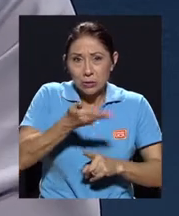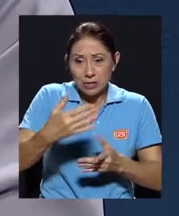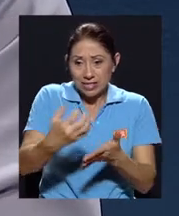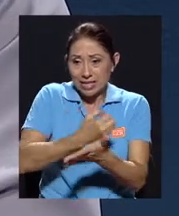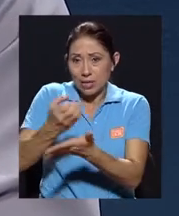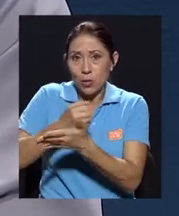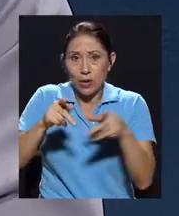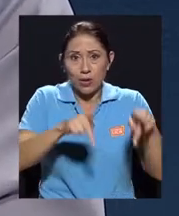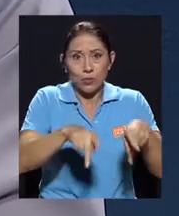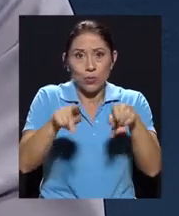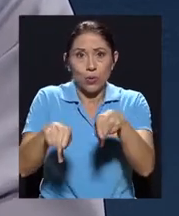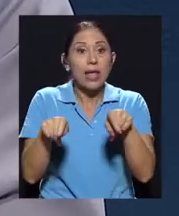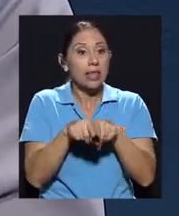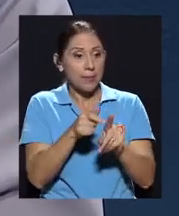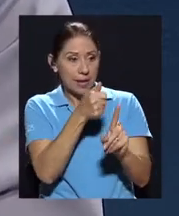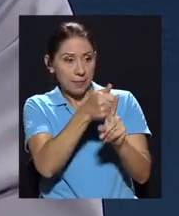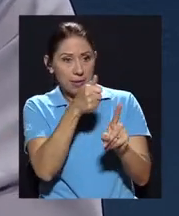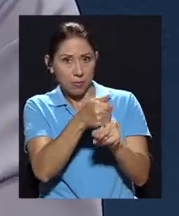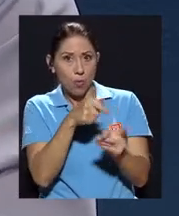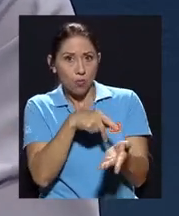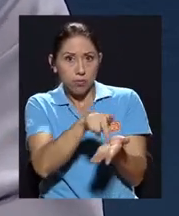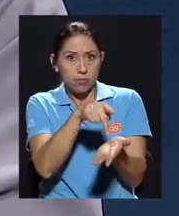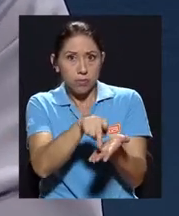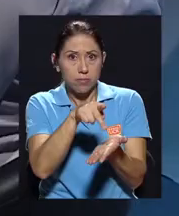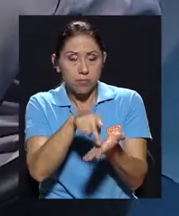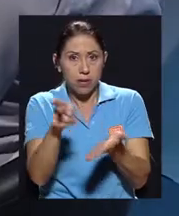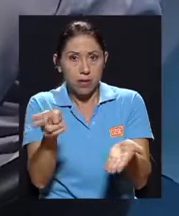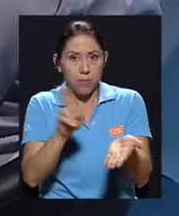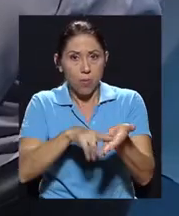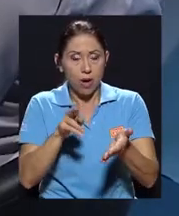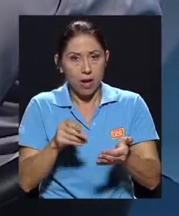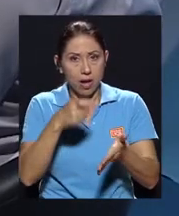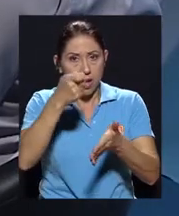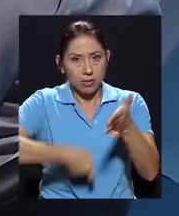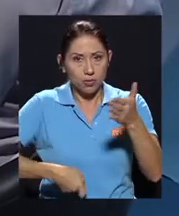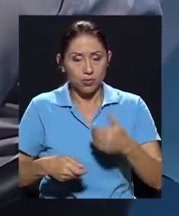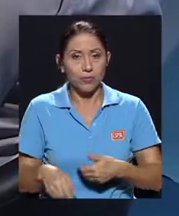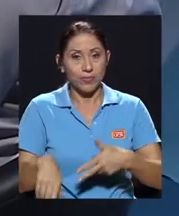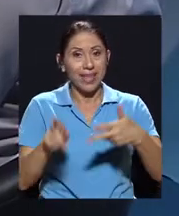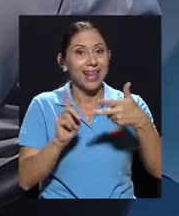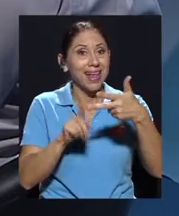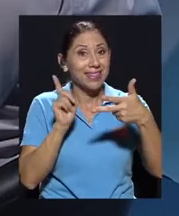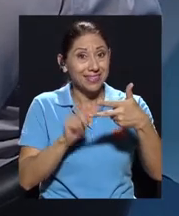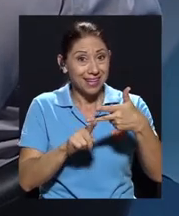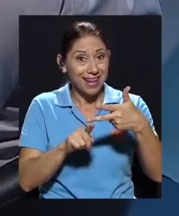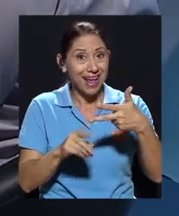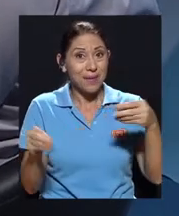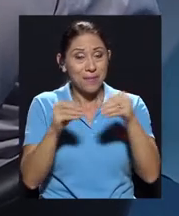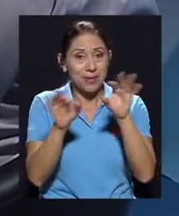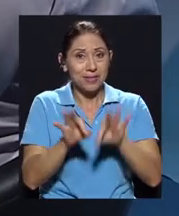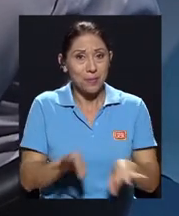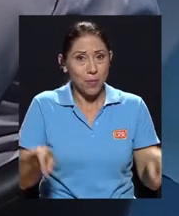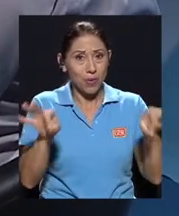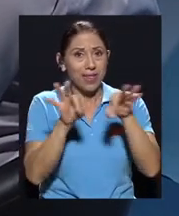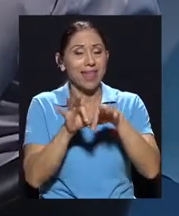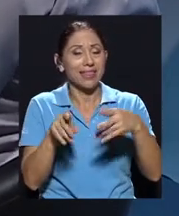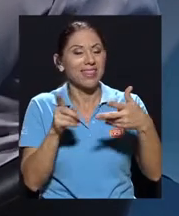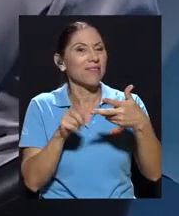que además se contribuye a pagarlos. Y la tercera, que desde nuestra perspectiva ha sido la más importante,